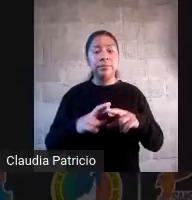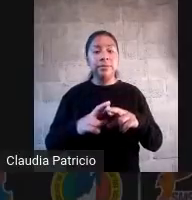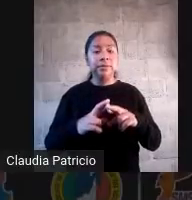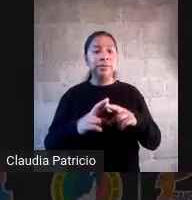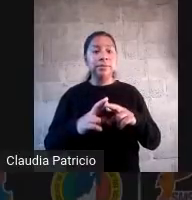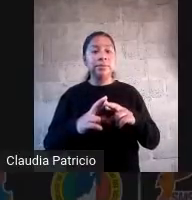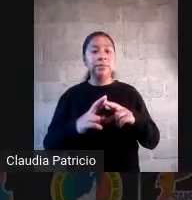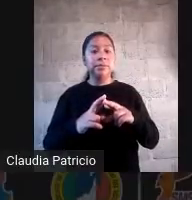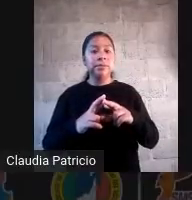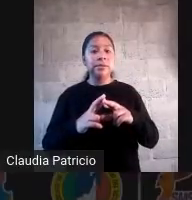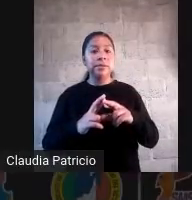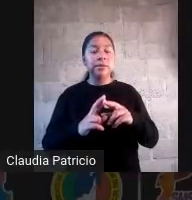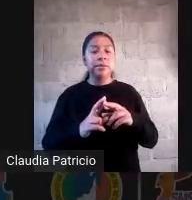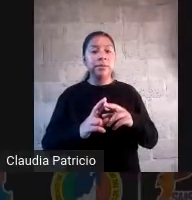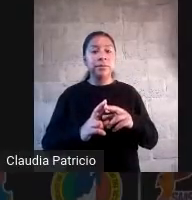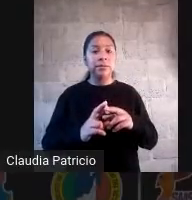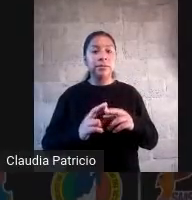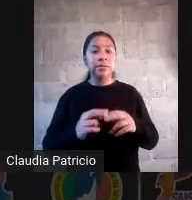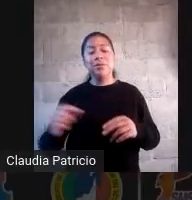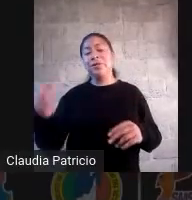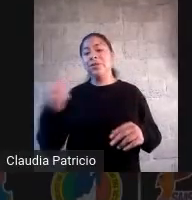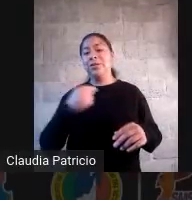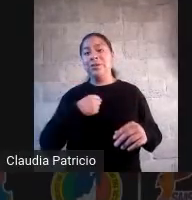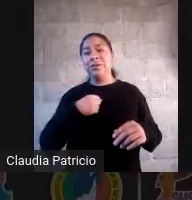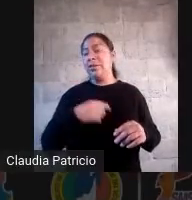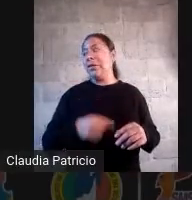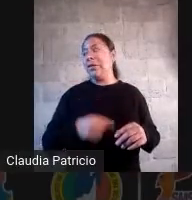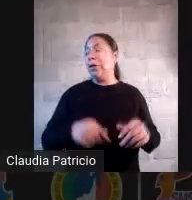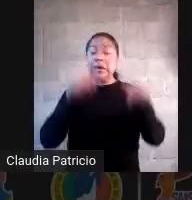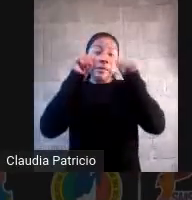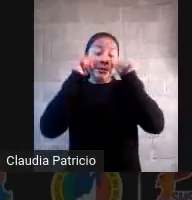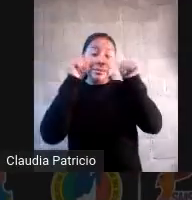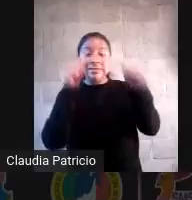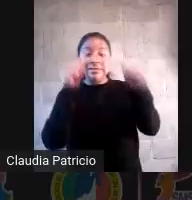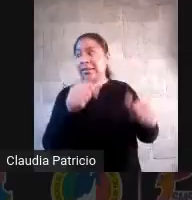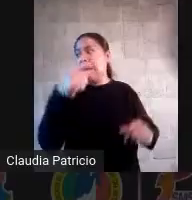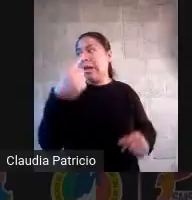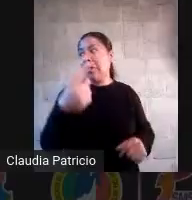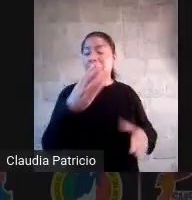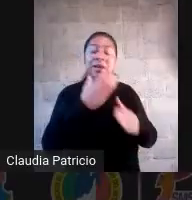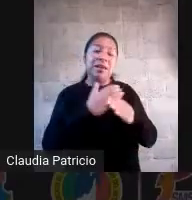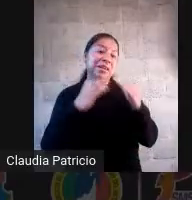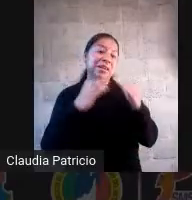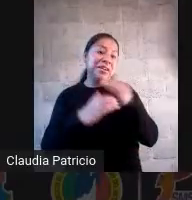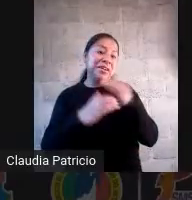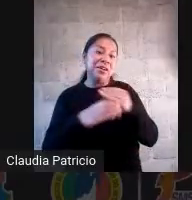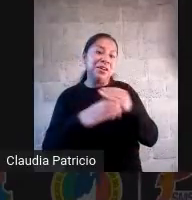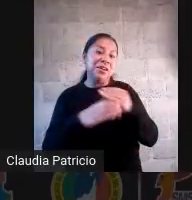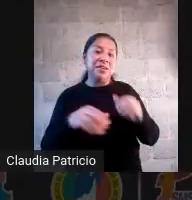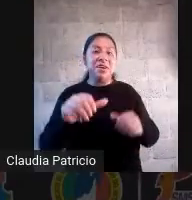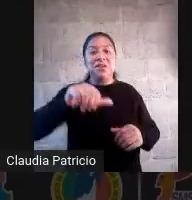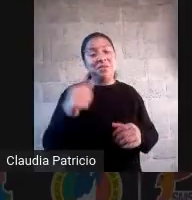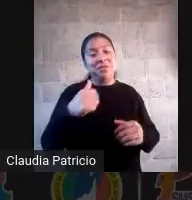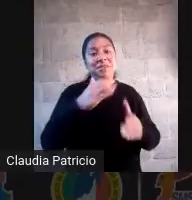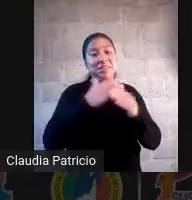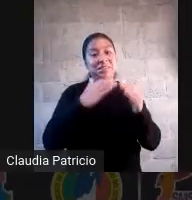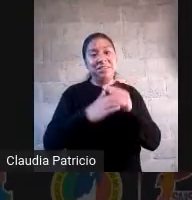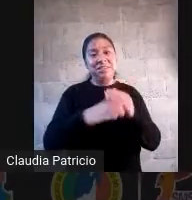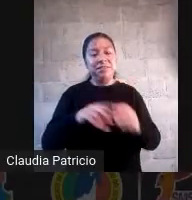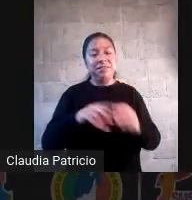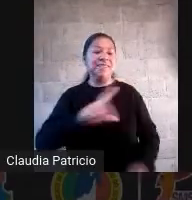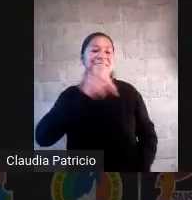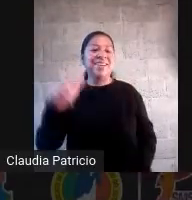alumnos de hoy o yo atiendo una cosa o atiendo la otra. Entonces, para no tergiversarme, mejor me quedo acá. Después vemos lo del chat.